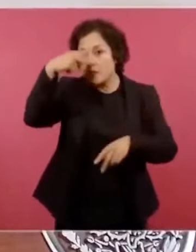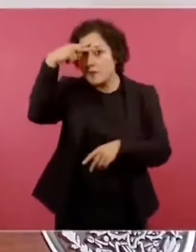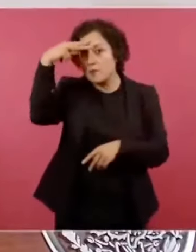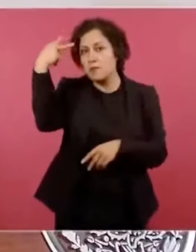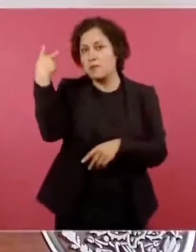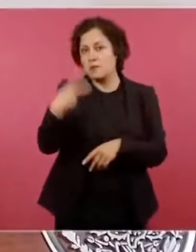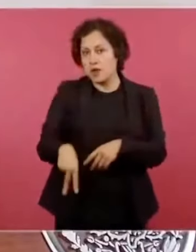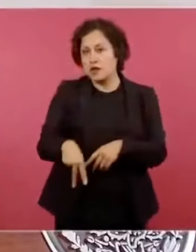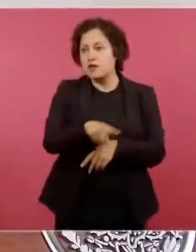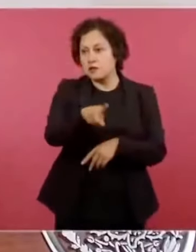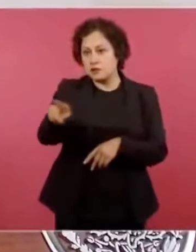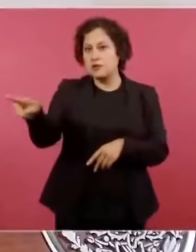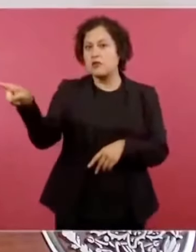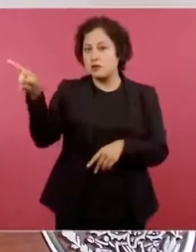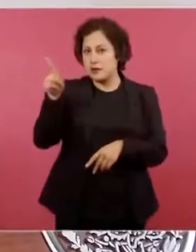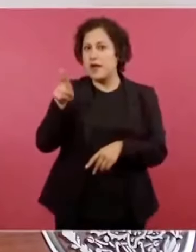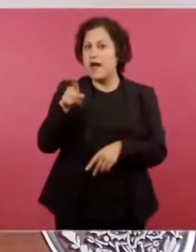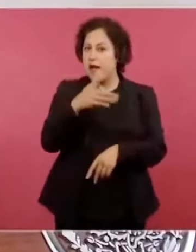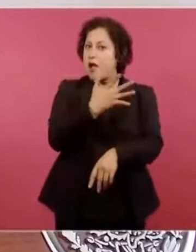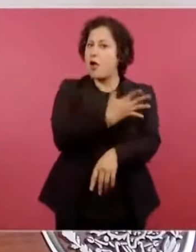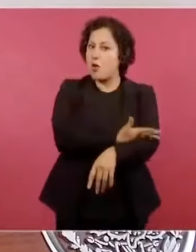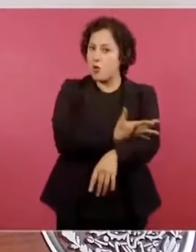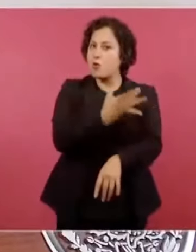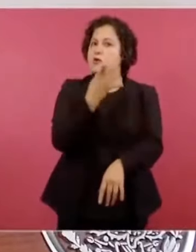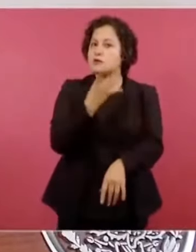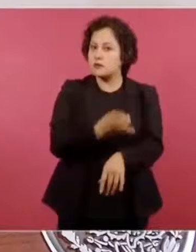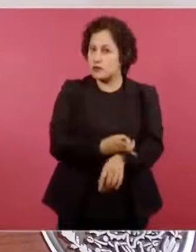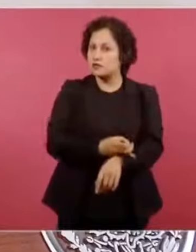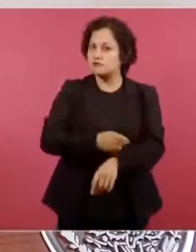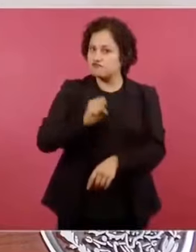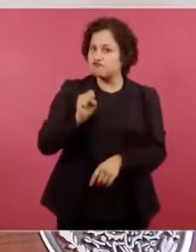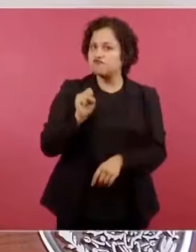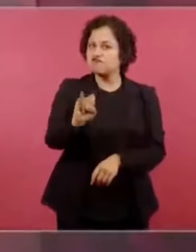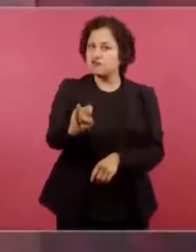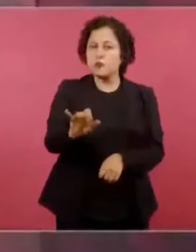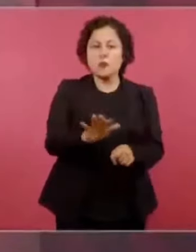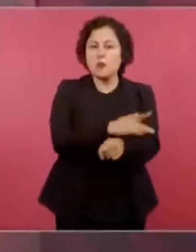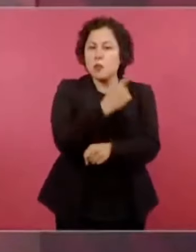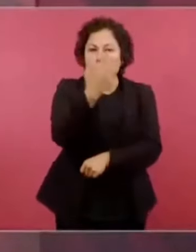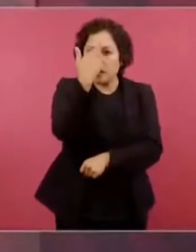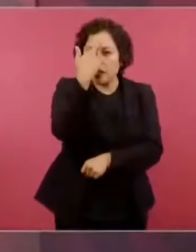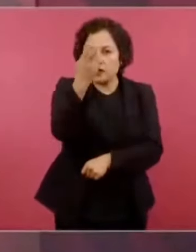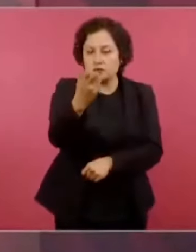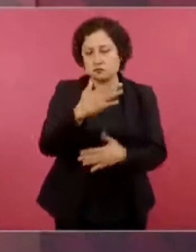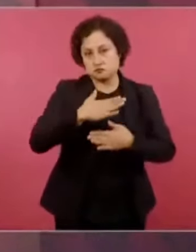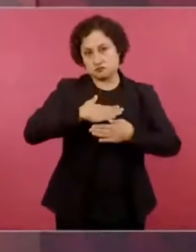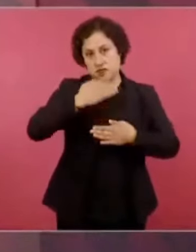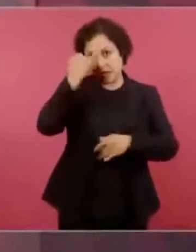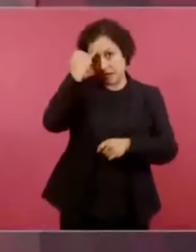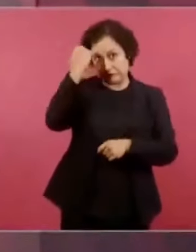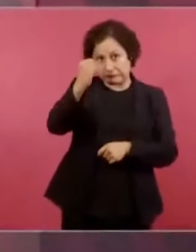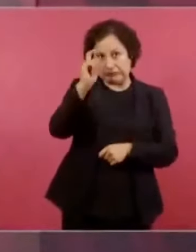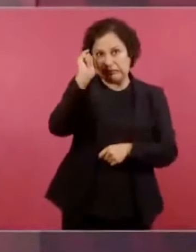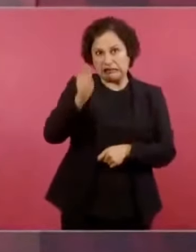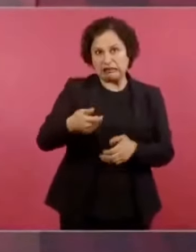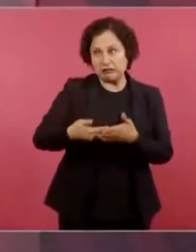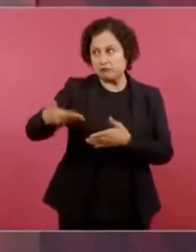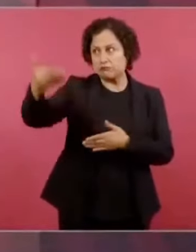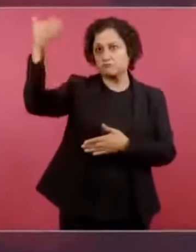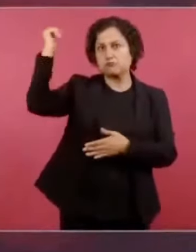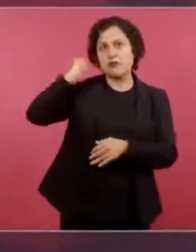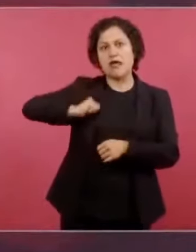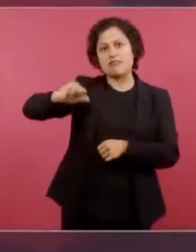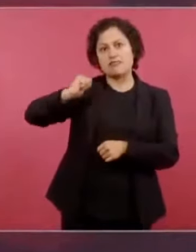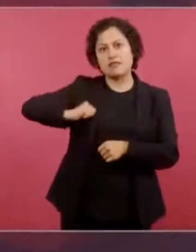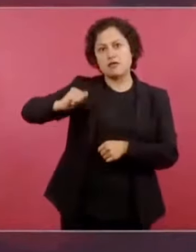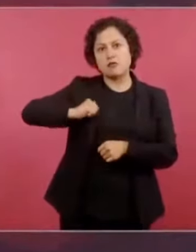porque yo sostengo que en la época prehispánica antes de que llegaran los invasores